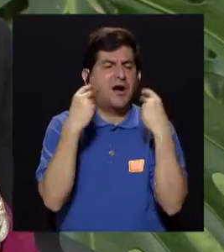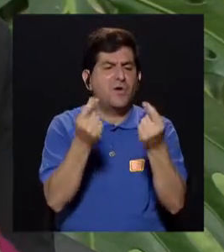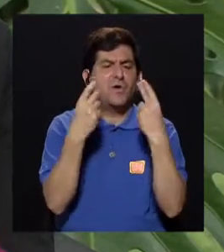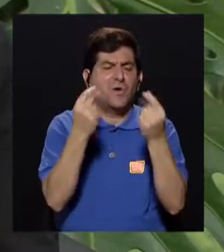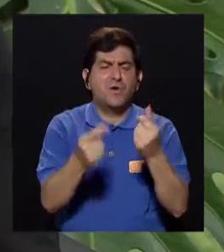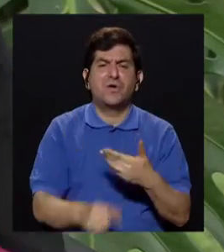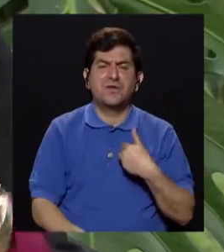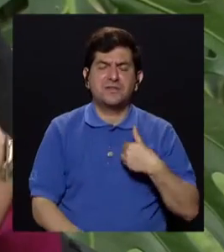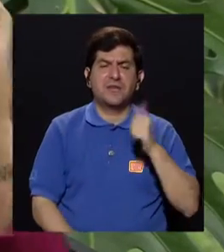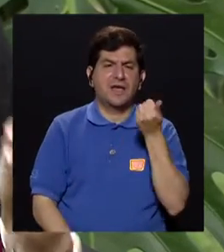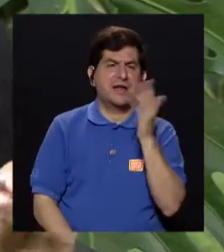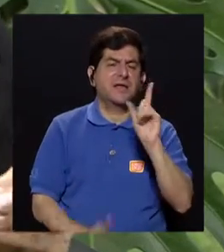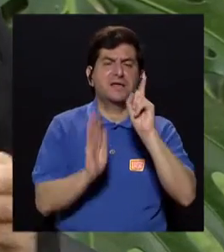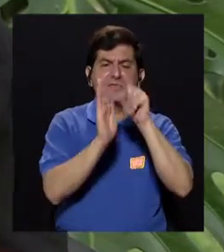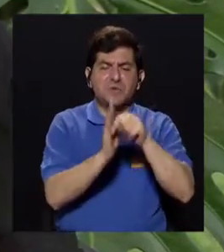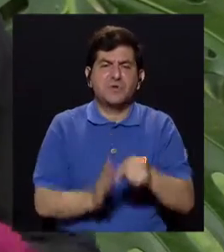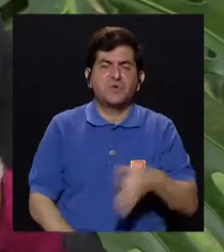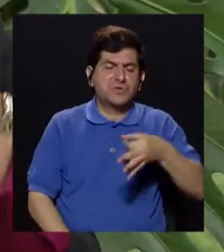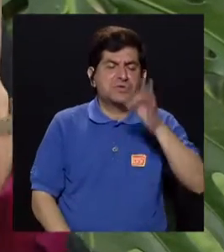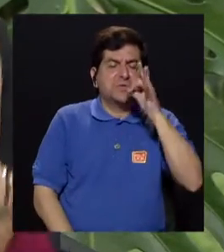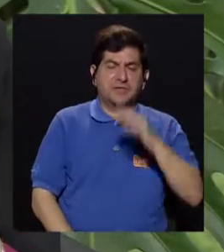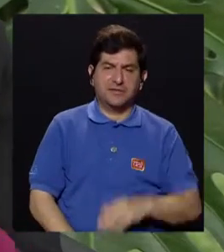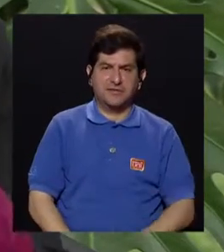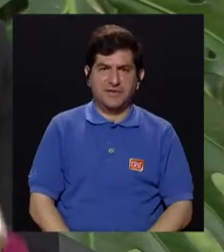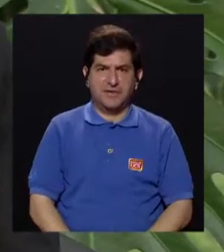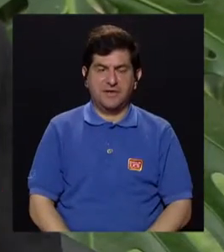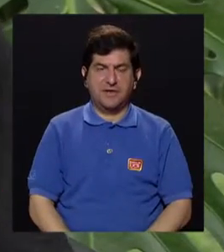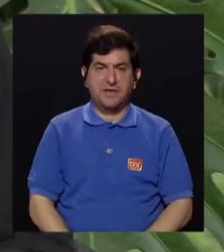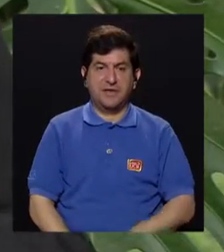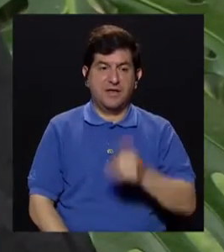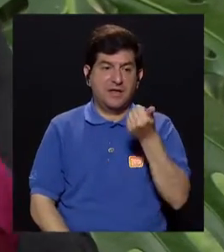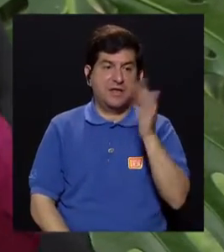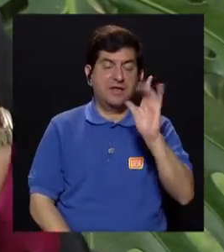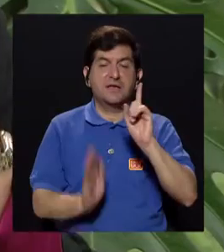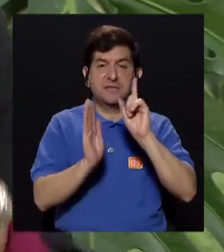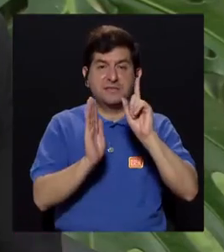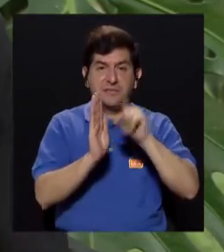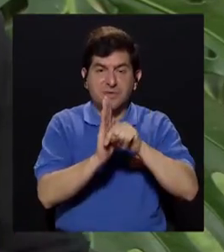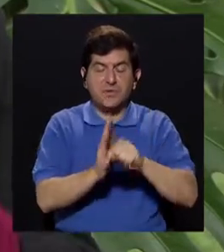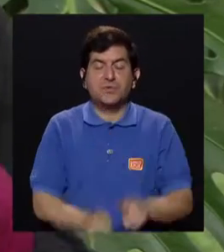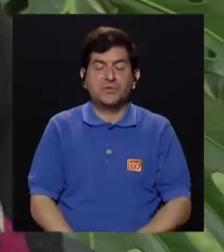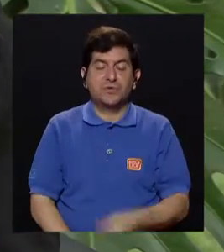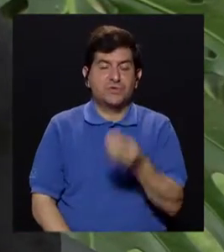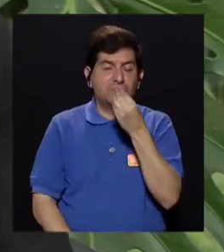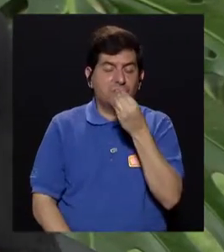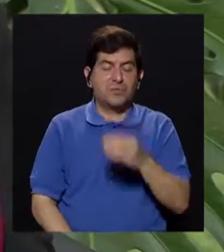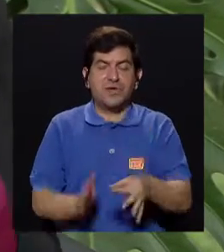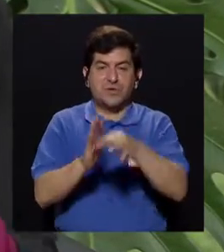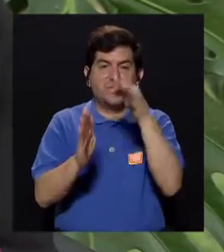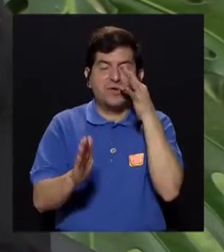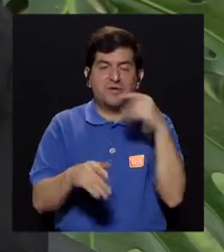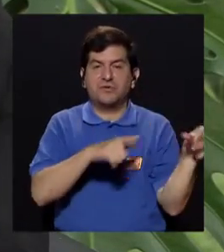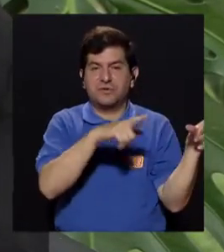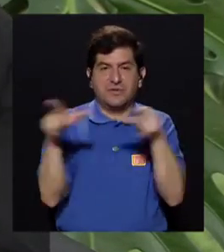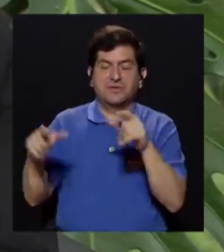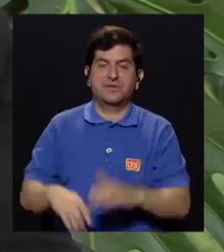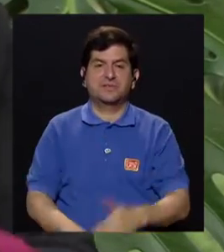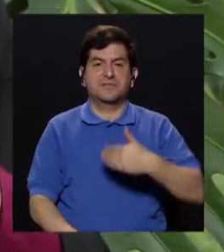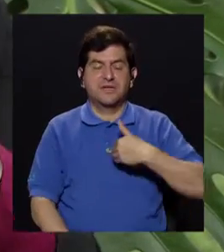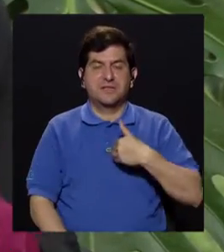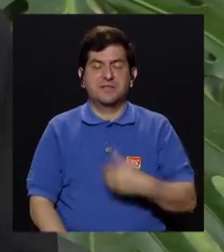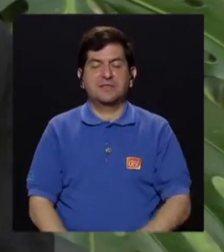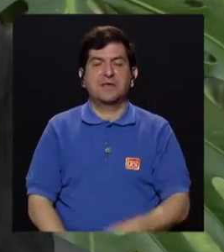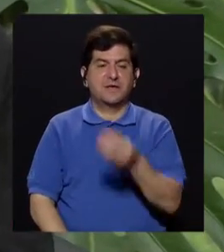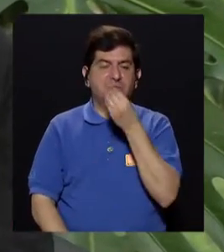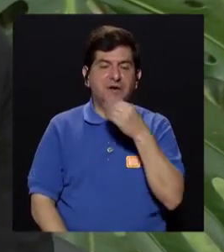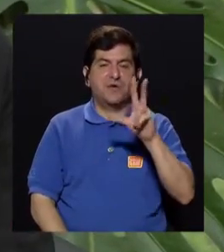trabaje rápido, tiene solo 15 minutos para tomar café y 15 minutos comiéndose la fruta y lavándose los dientes y lista, ¿qué? Tiene